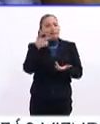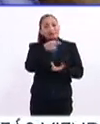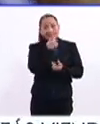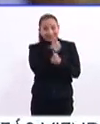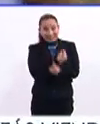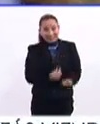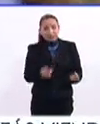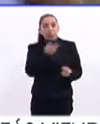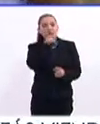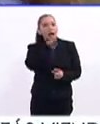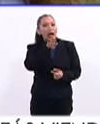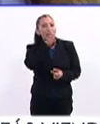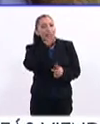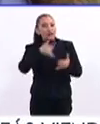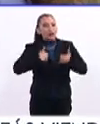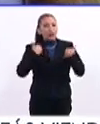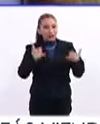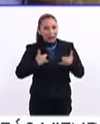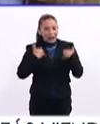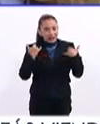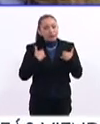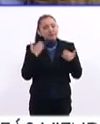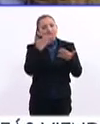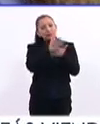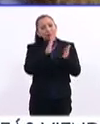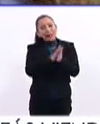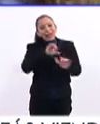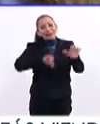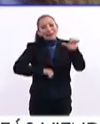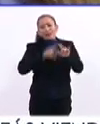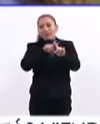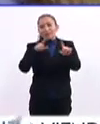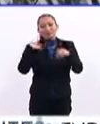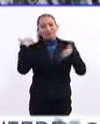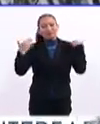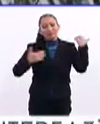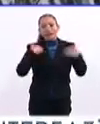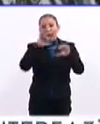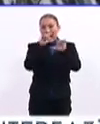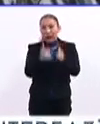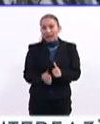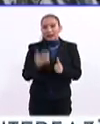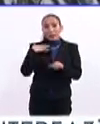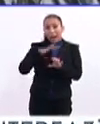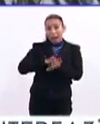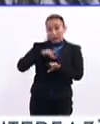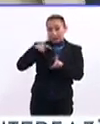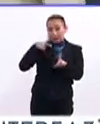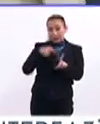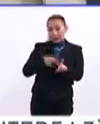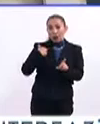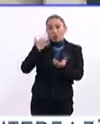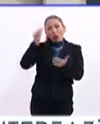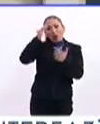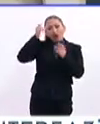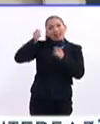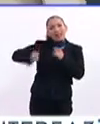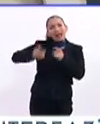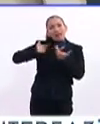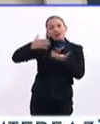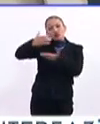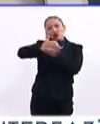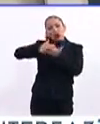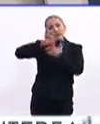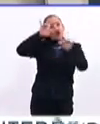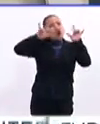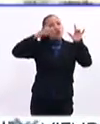niños, papás, jóvenes participan en actividades muy divertidas de arte, particularmente, donde conocen tanto la